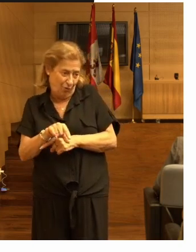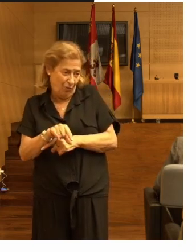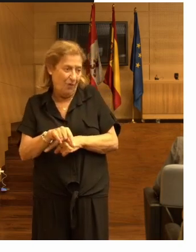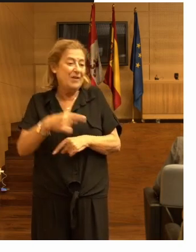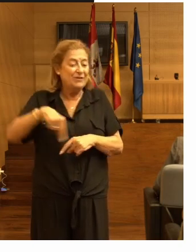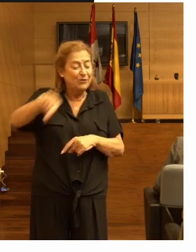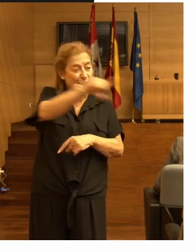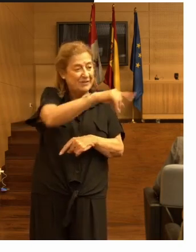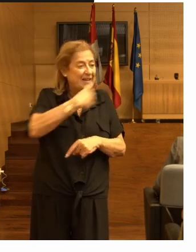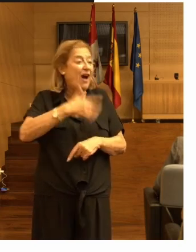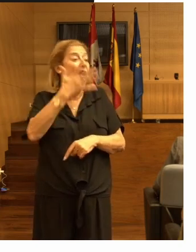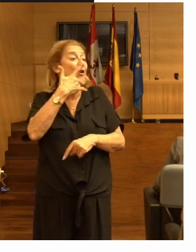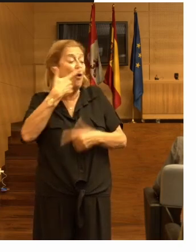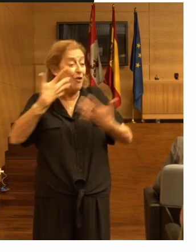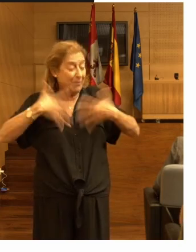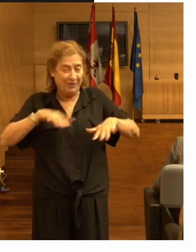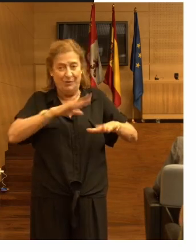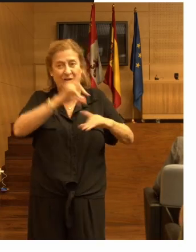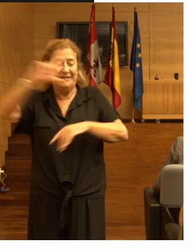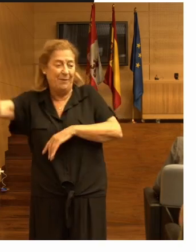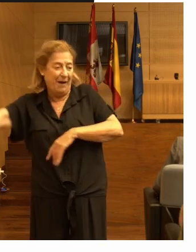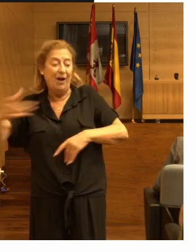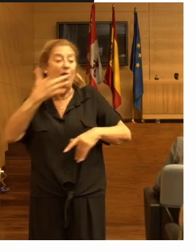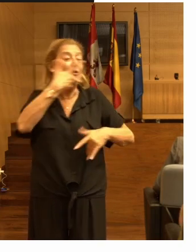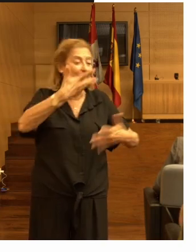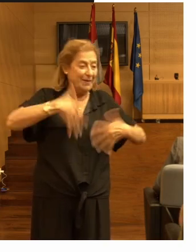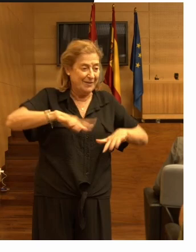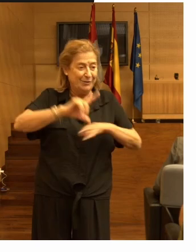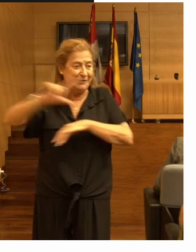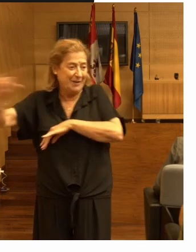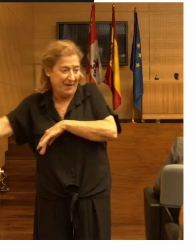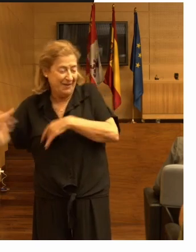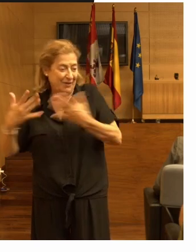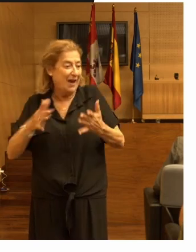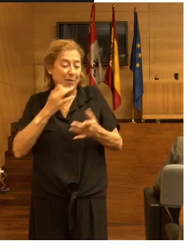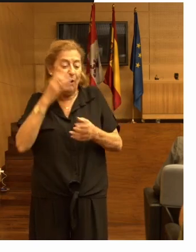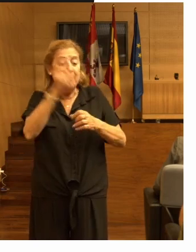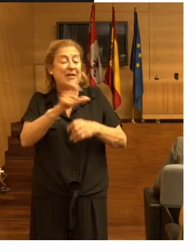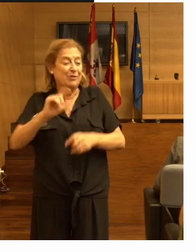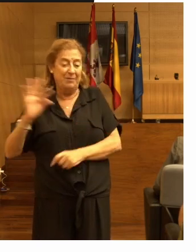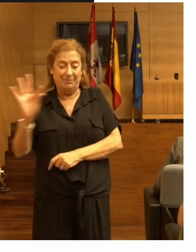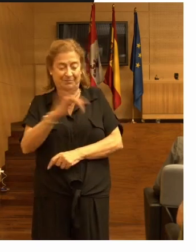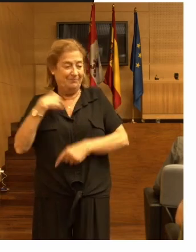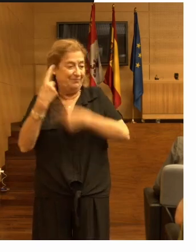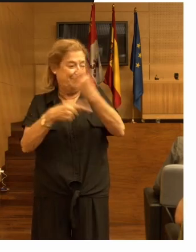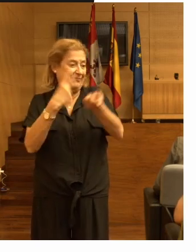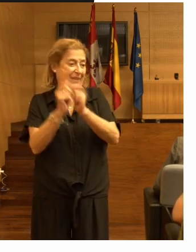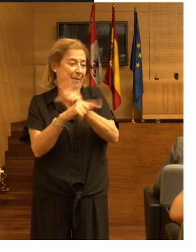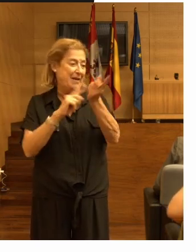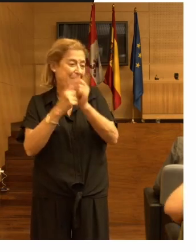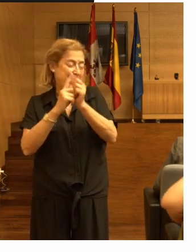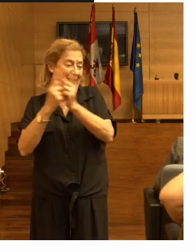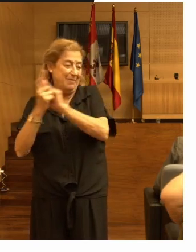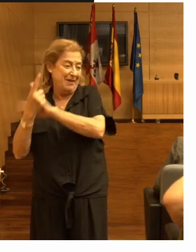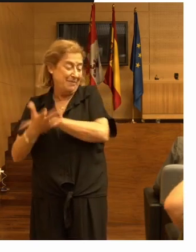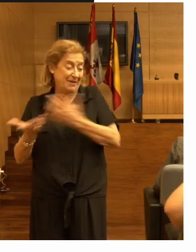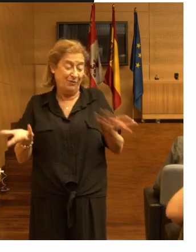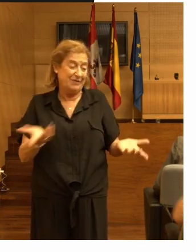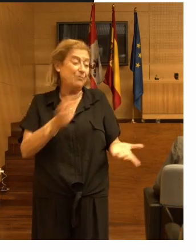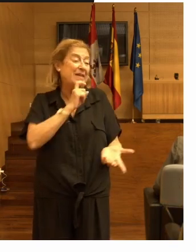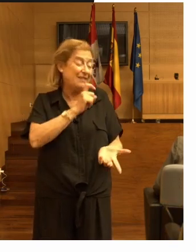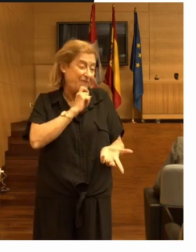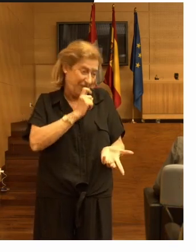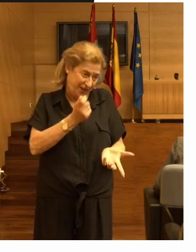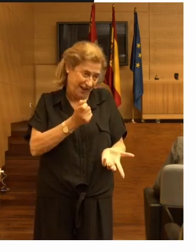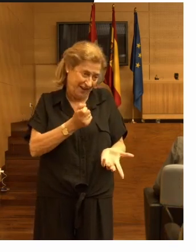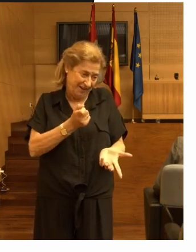conocimientos esa transmisión de conocimientos cuando va rotando el personal yo creo que es uno de los mayores